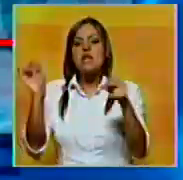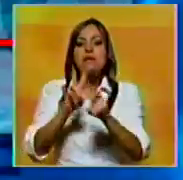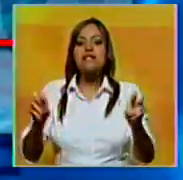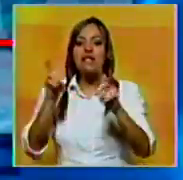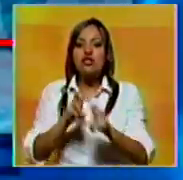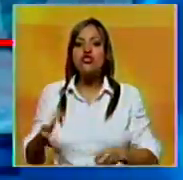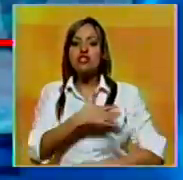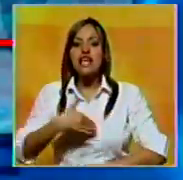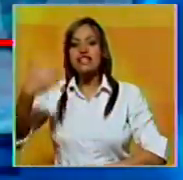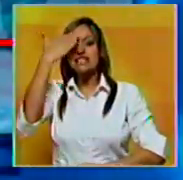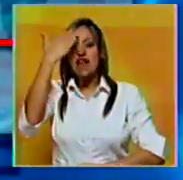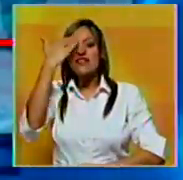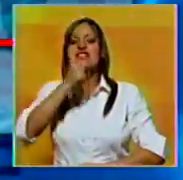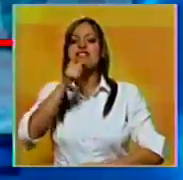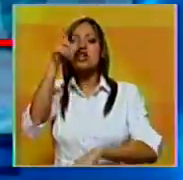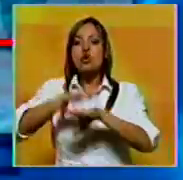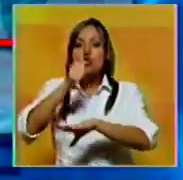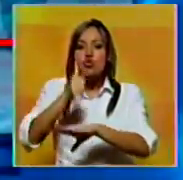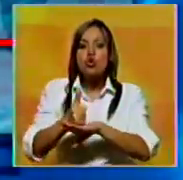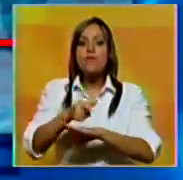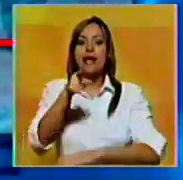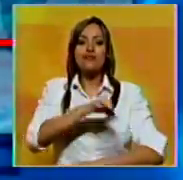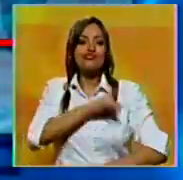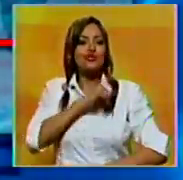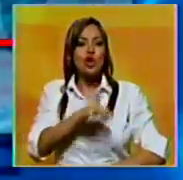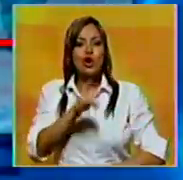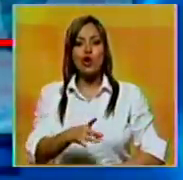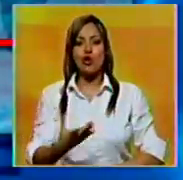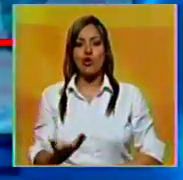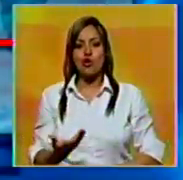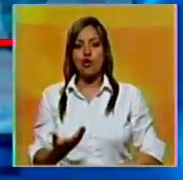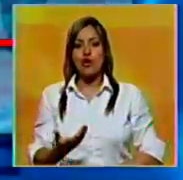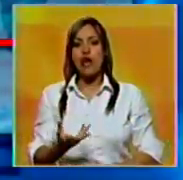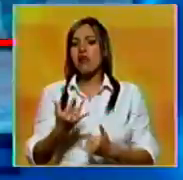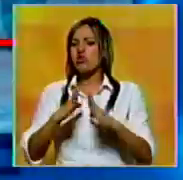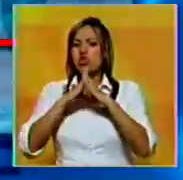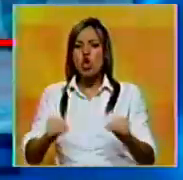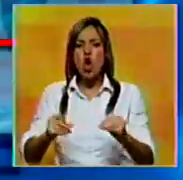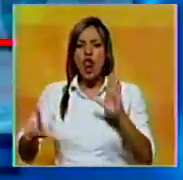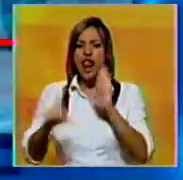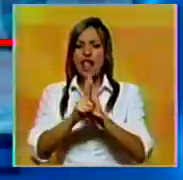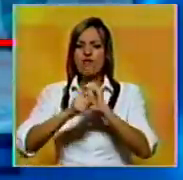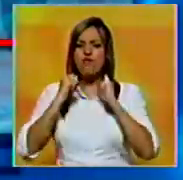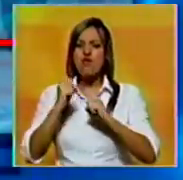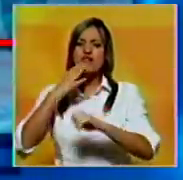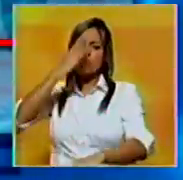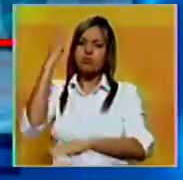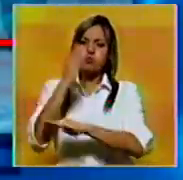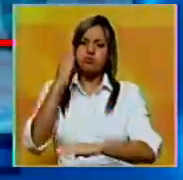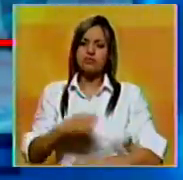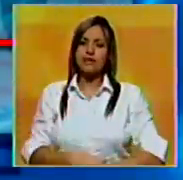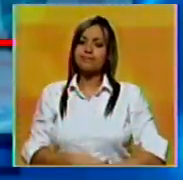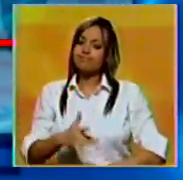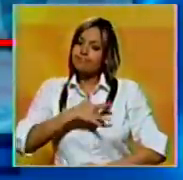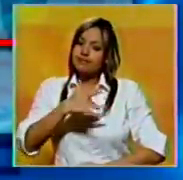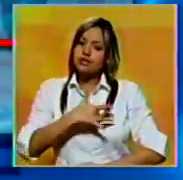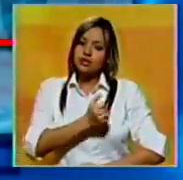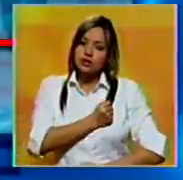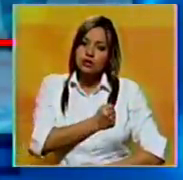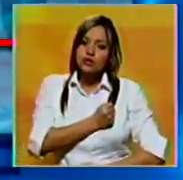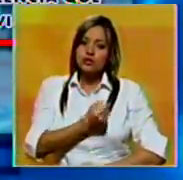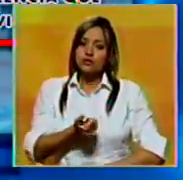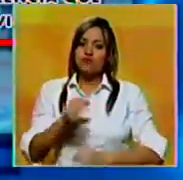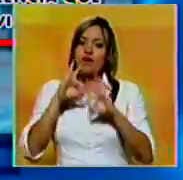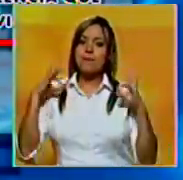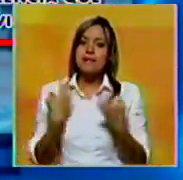investigaciones para dar con los responsables de este lamentable hecho y que se aplicará todo el peso de la ley. Nuestras más sentidas condolencias a